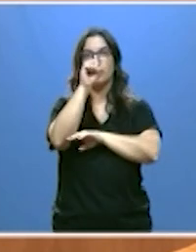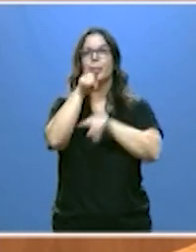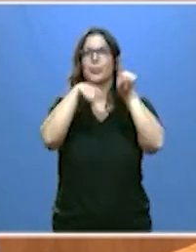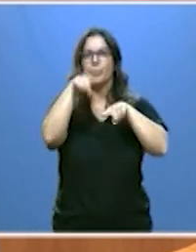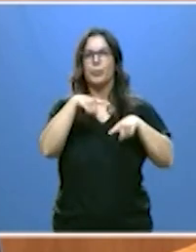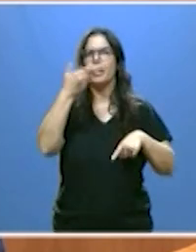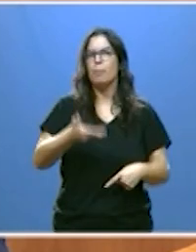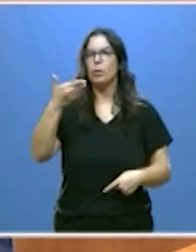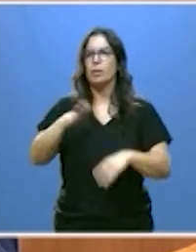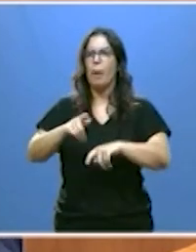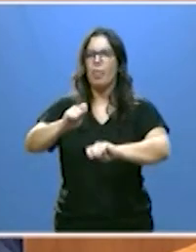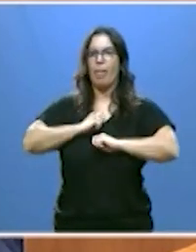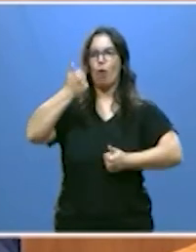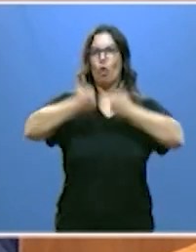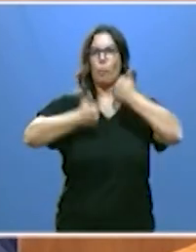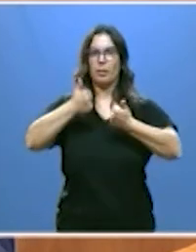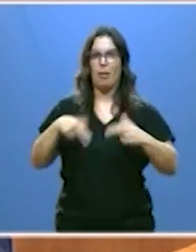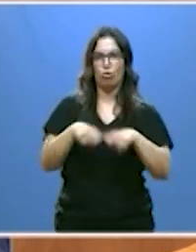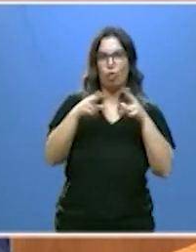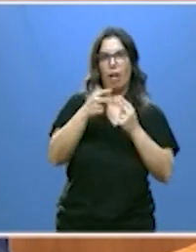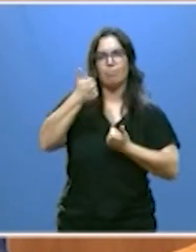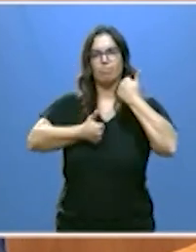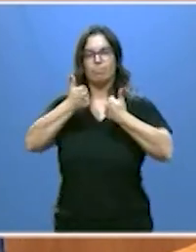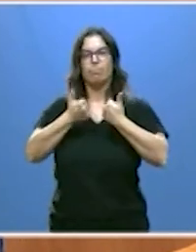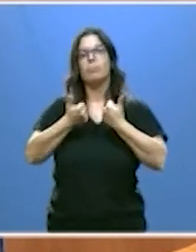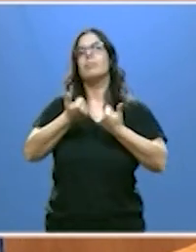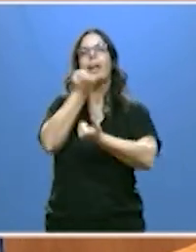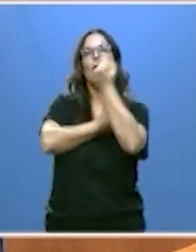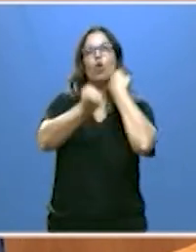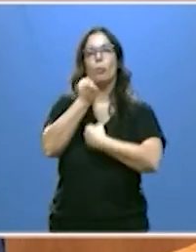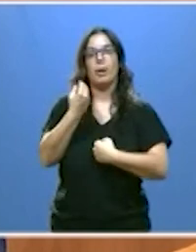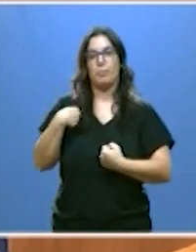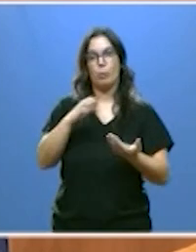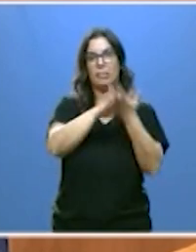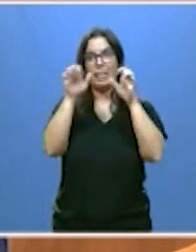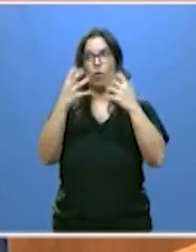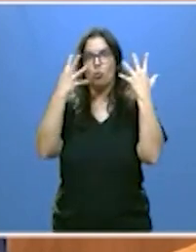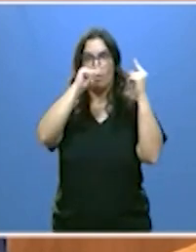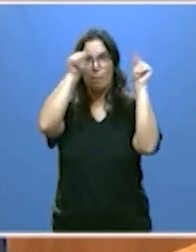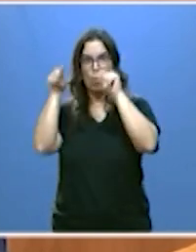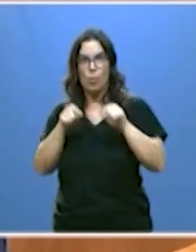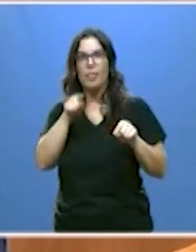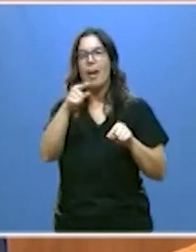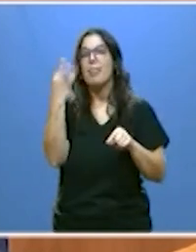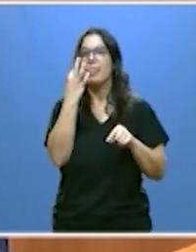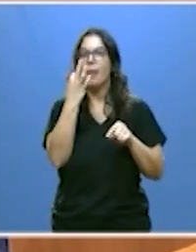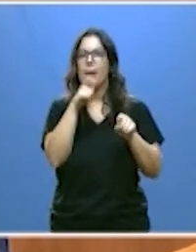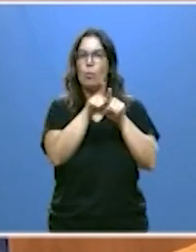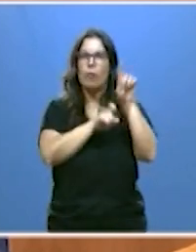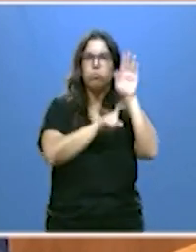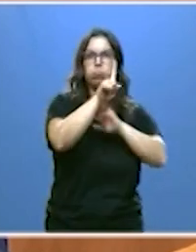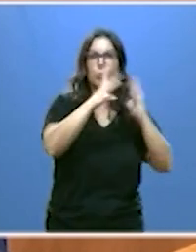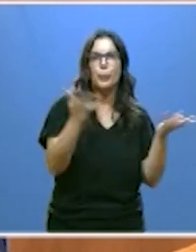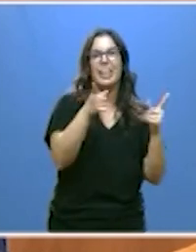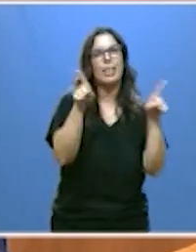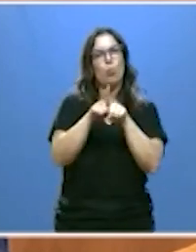competitividad social y económica de las nueve provincias de Castilla y León y que debe recibir un trato similar al del